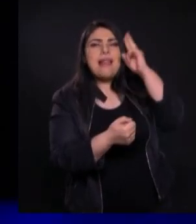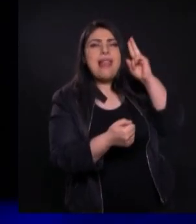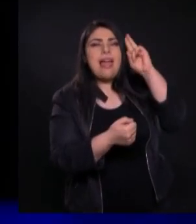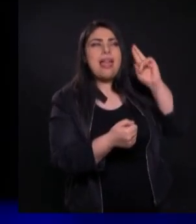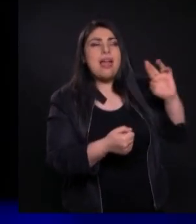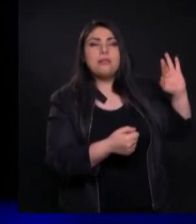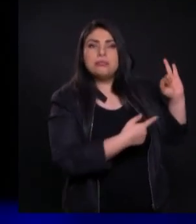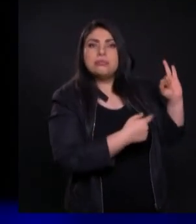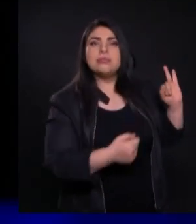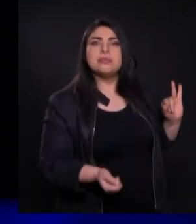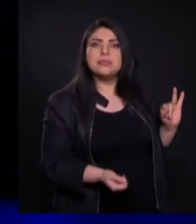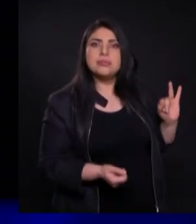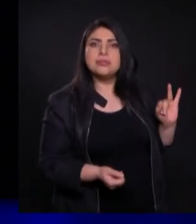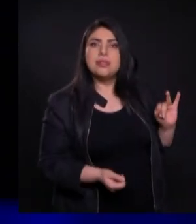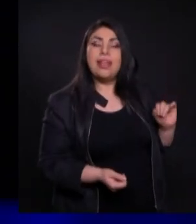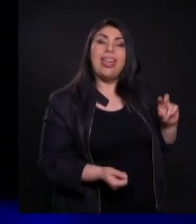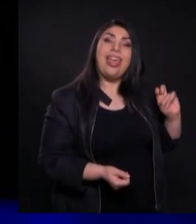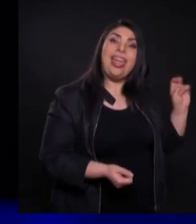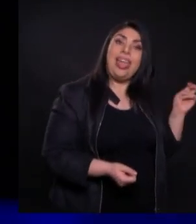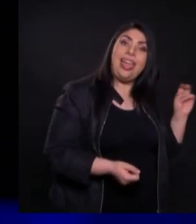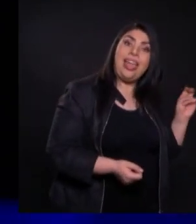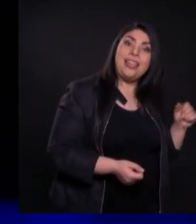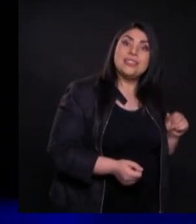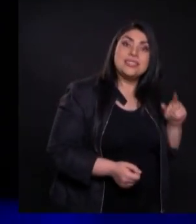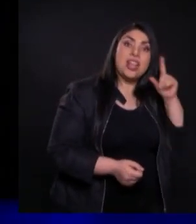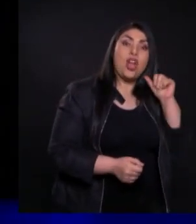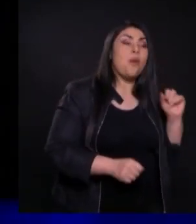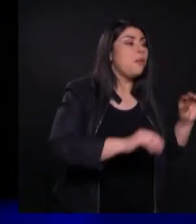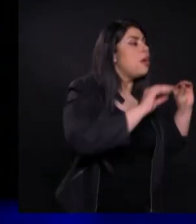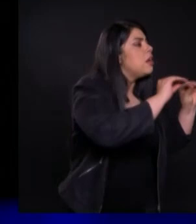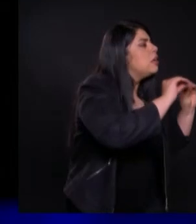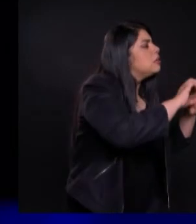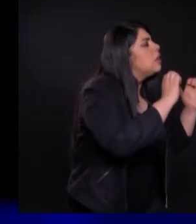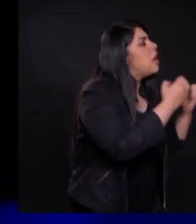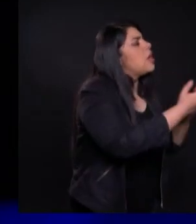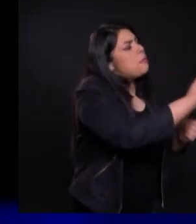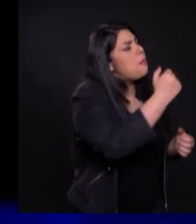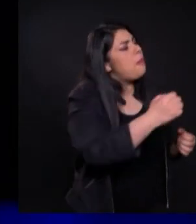Este hombre Le enseñó A sus equipos A amar la causa